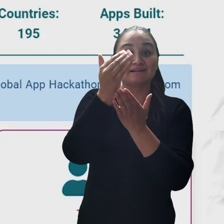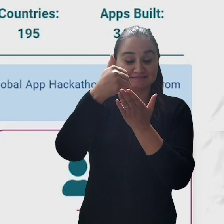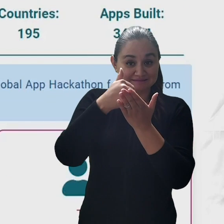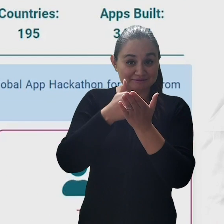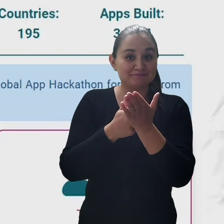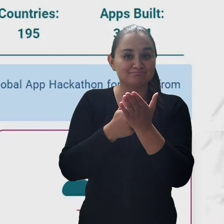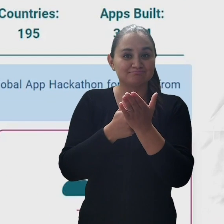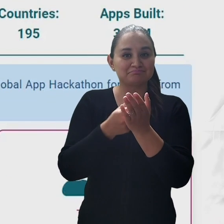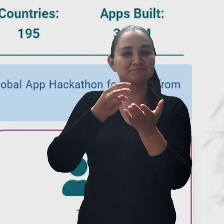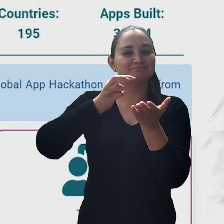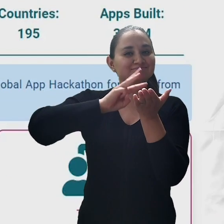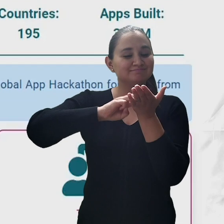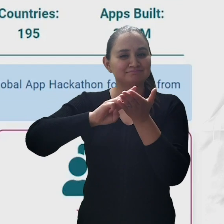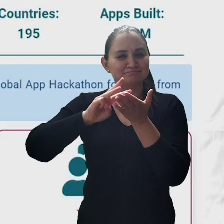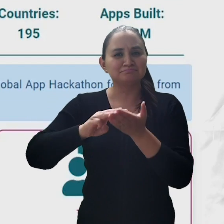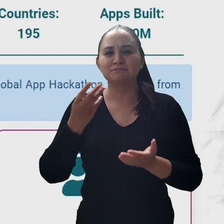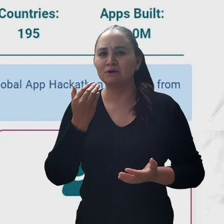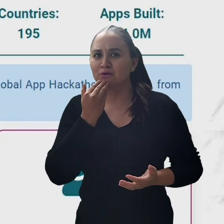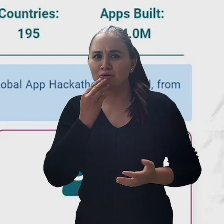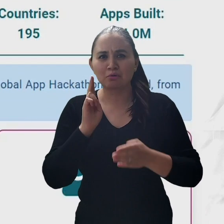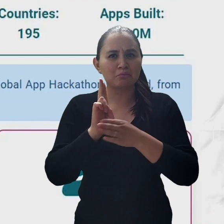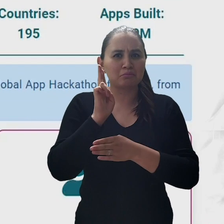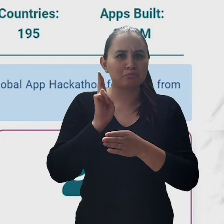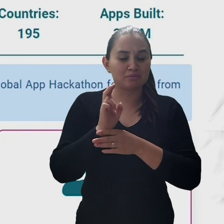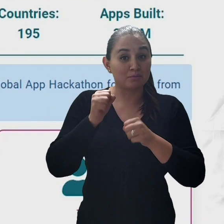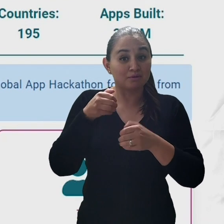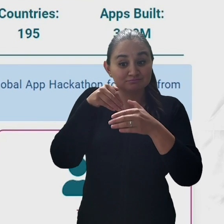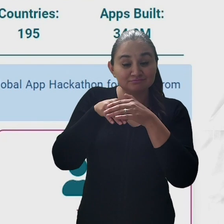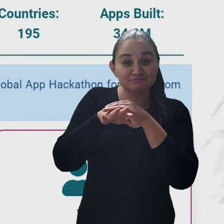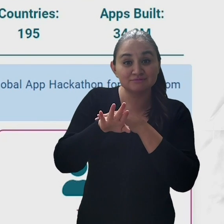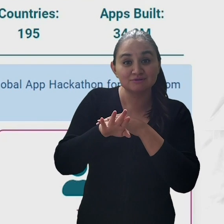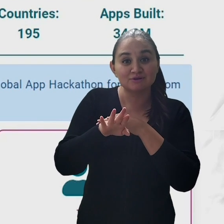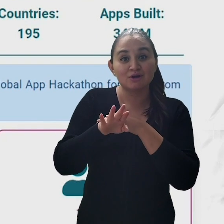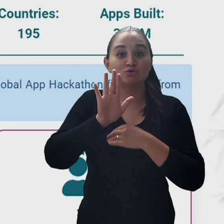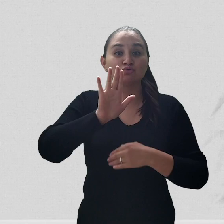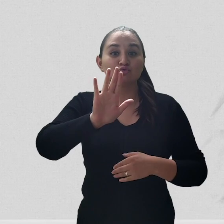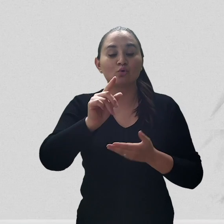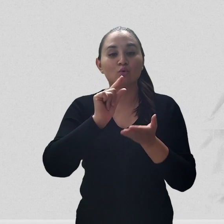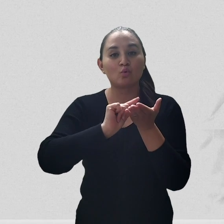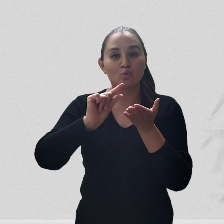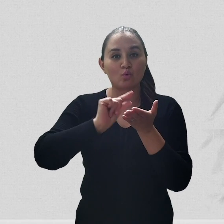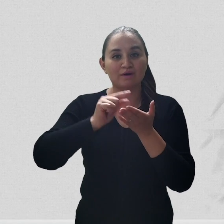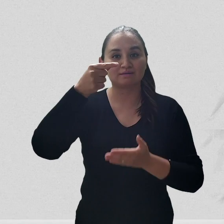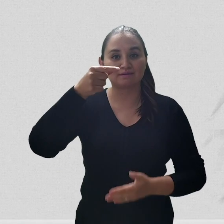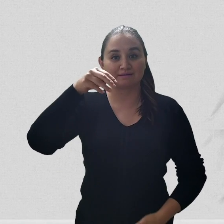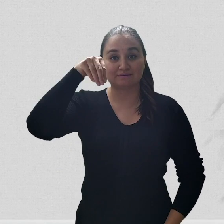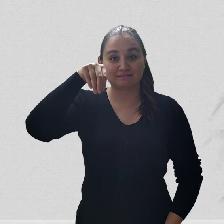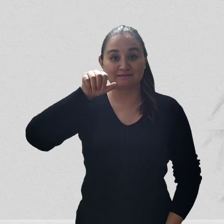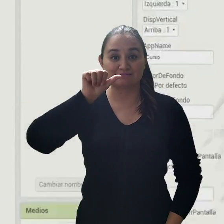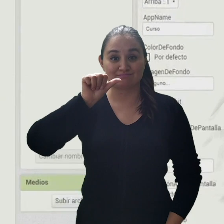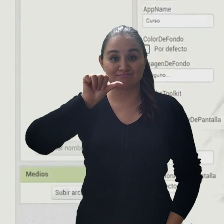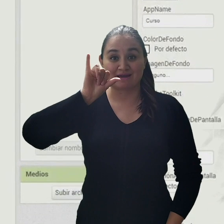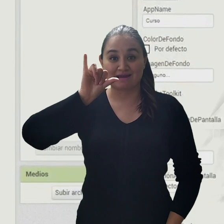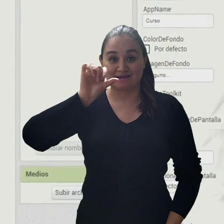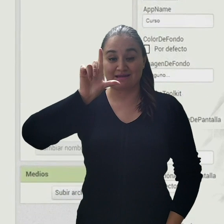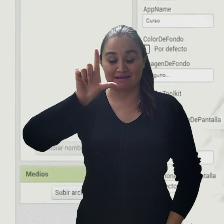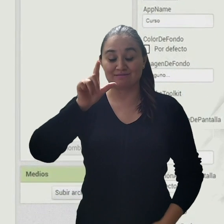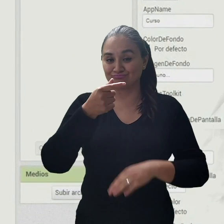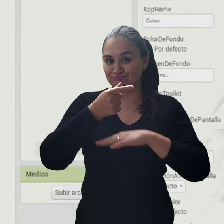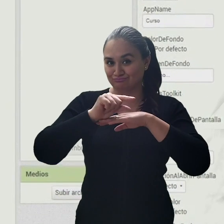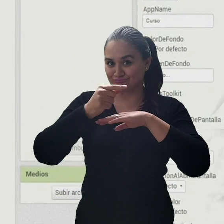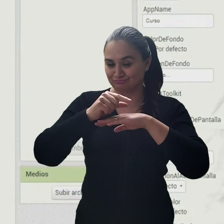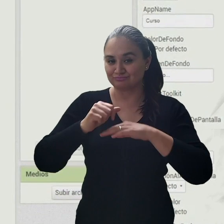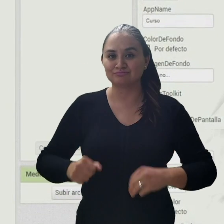Para poder utilizar esta herramienta, debemos ingresar con una cuenta de Gmail. Cada proyecto creado dentro de la herramienta